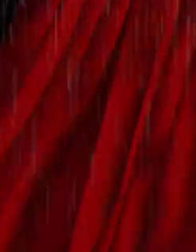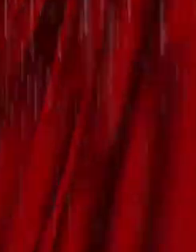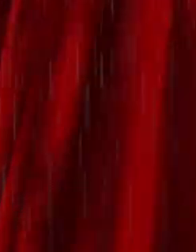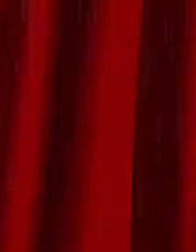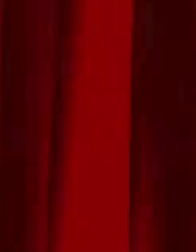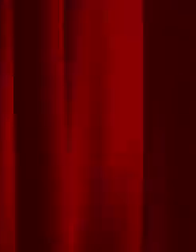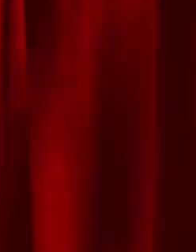¡Gracias! ¡Gracias!